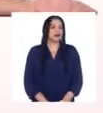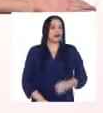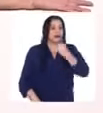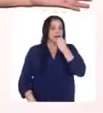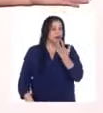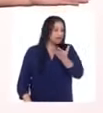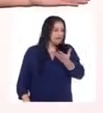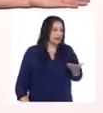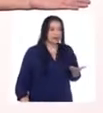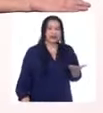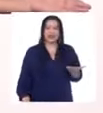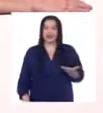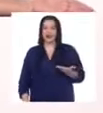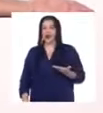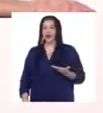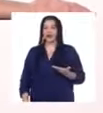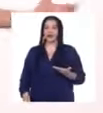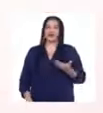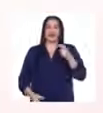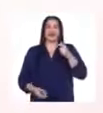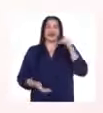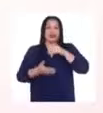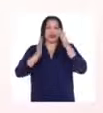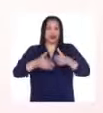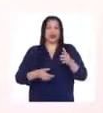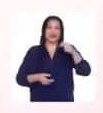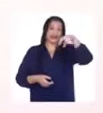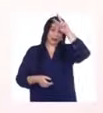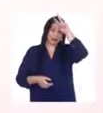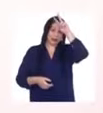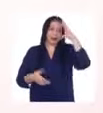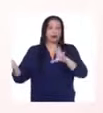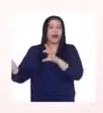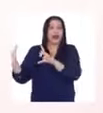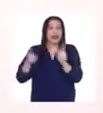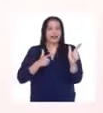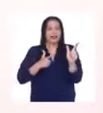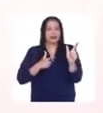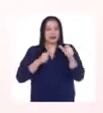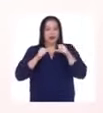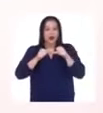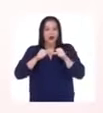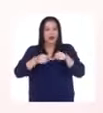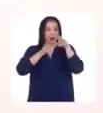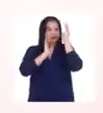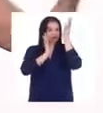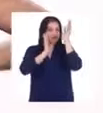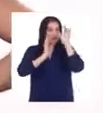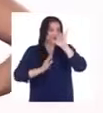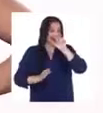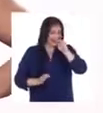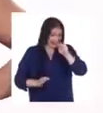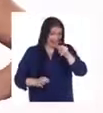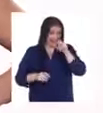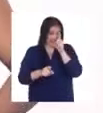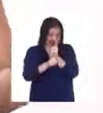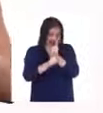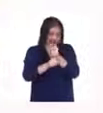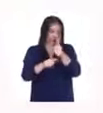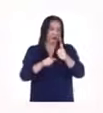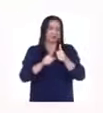Bienvenidos de vuelta, estudiantes de todo el Perú. ¿Ya estamos todos listos para seguir oyendo la charla TED de Inés Melchor? Muy bien.